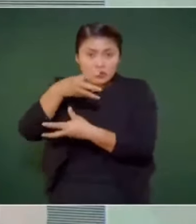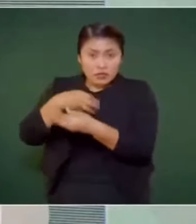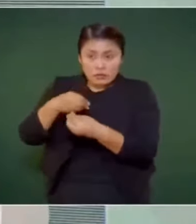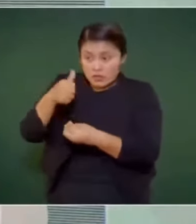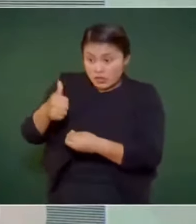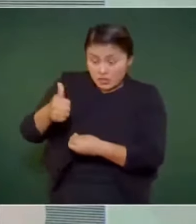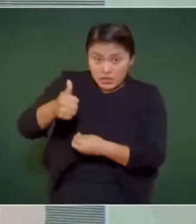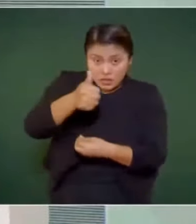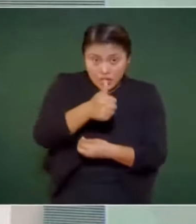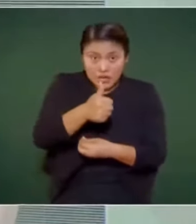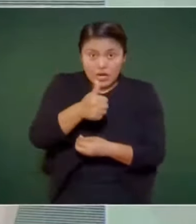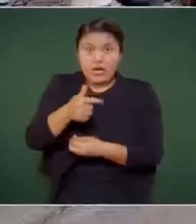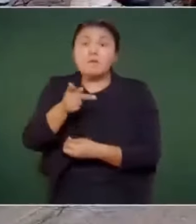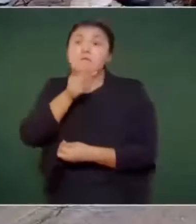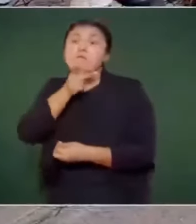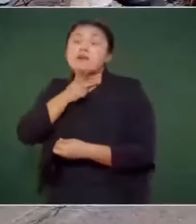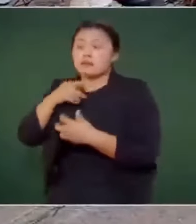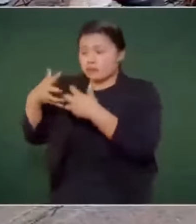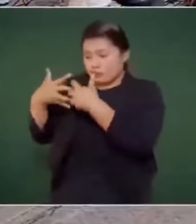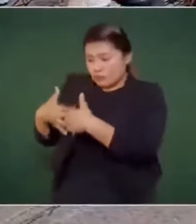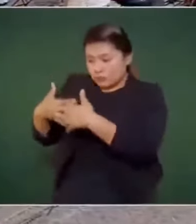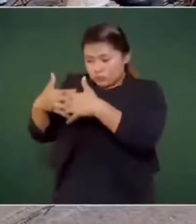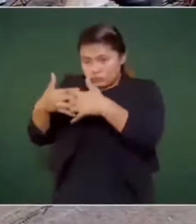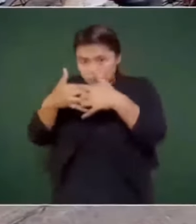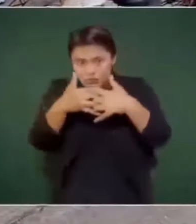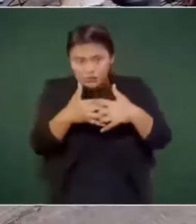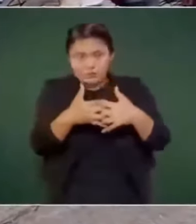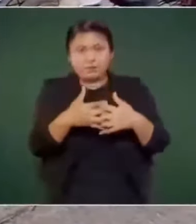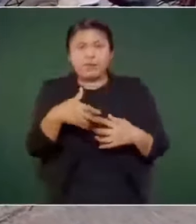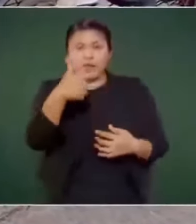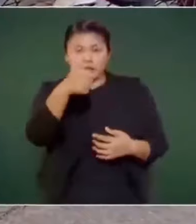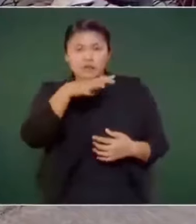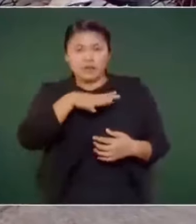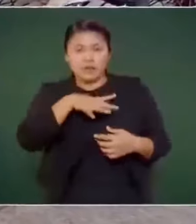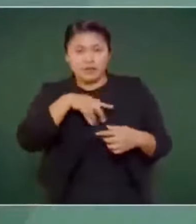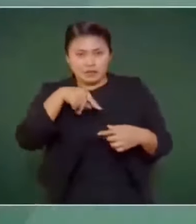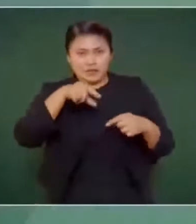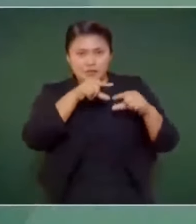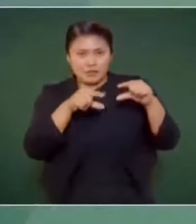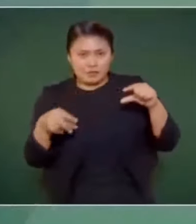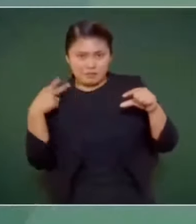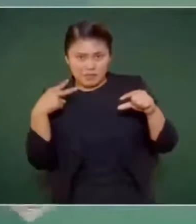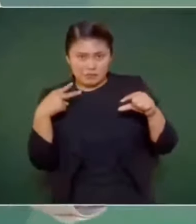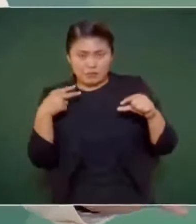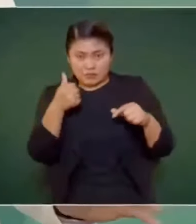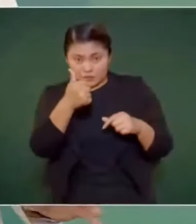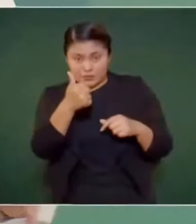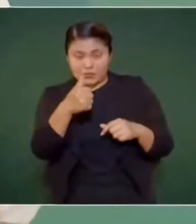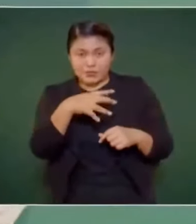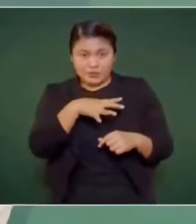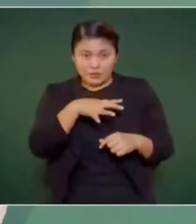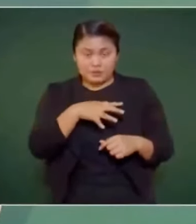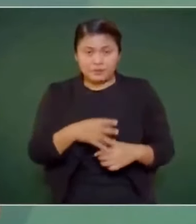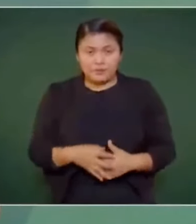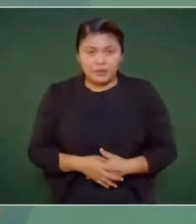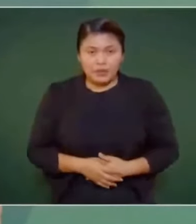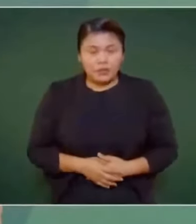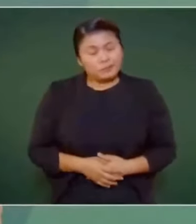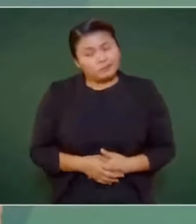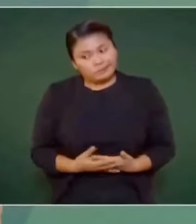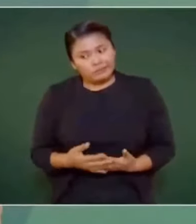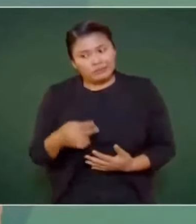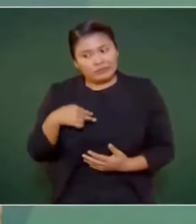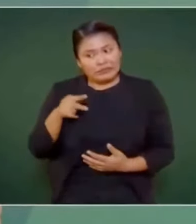y de las seis que heredamos que estaban en una situación